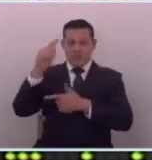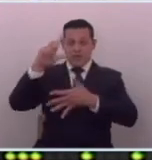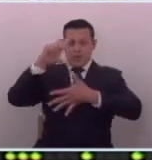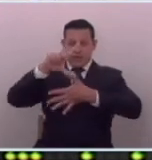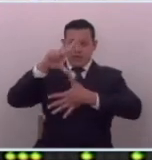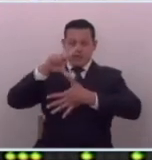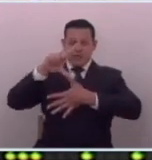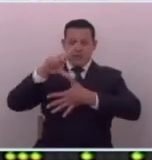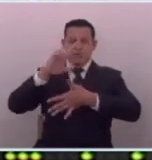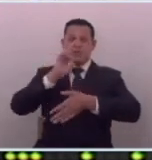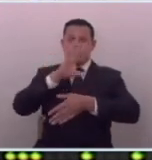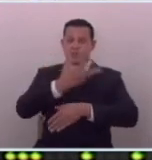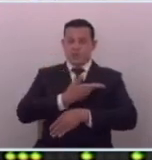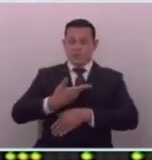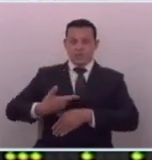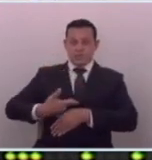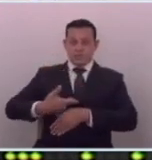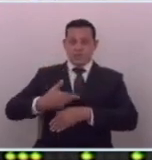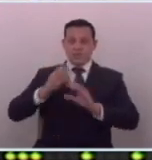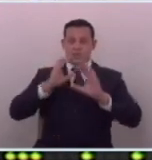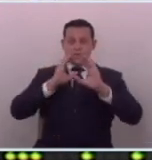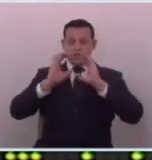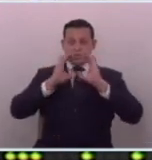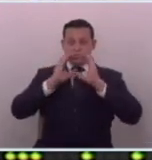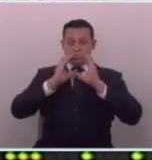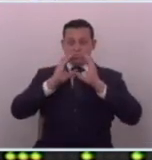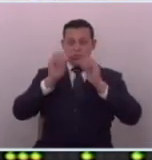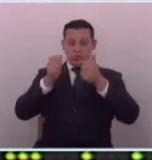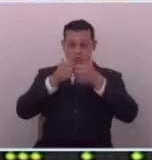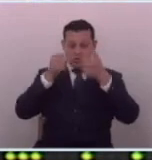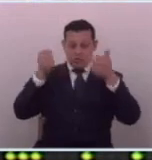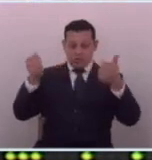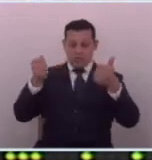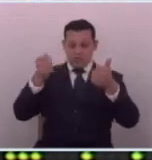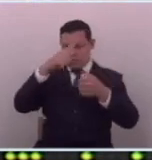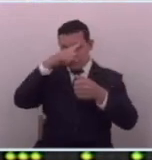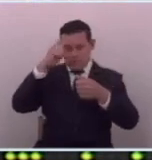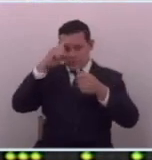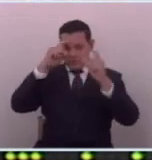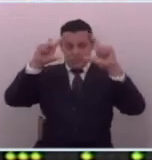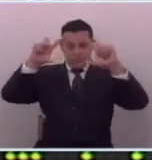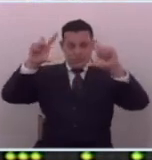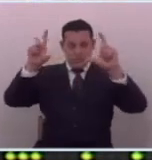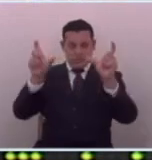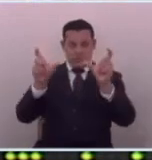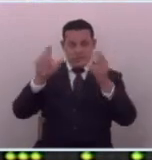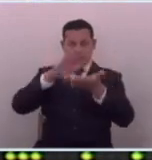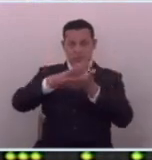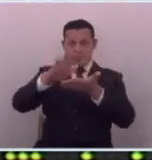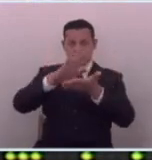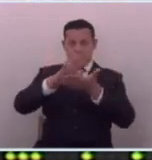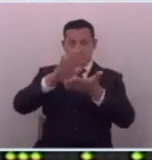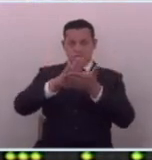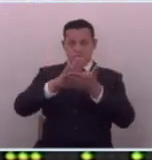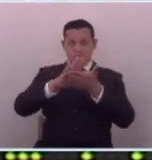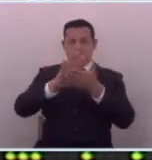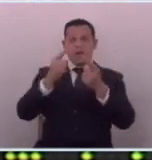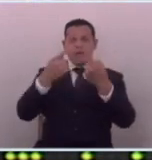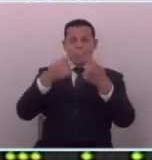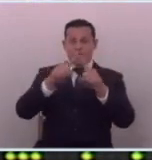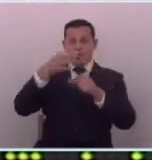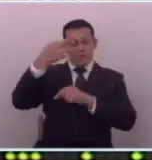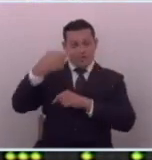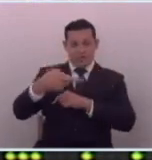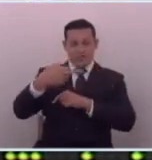Latinoamérica dice el presidente hay medios y periodistas y lo pone entre comillas pagados por Soros pero en realidad